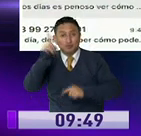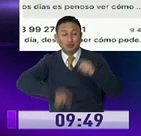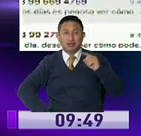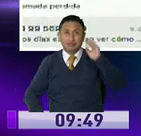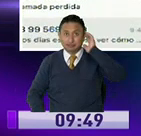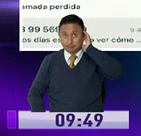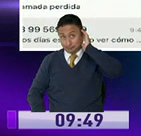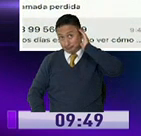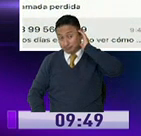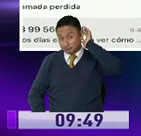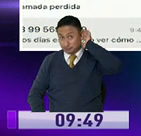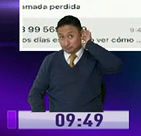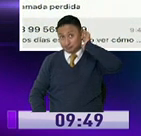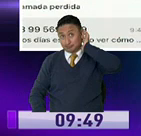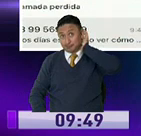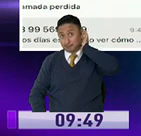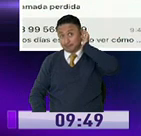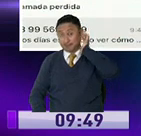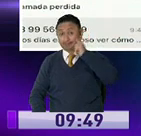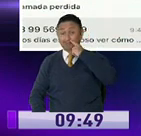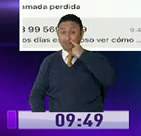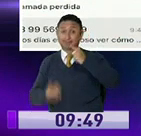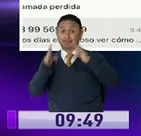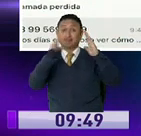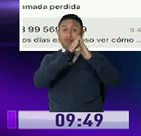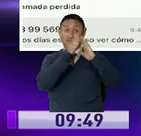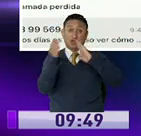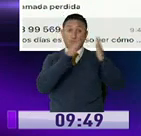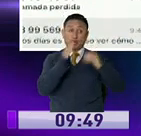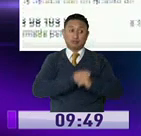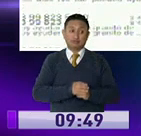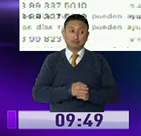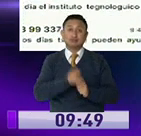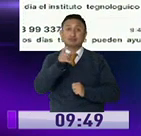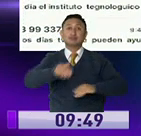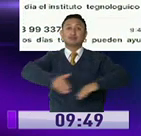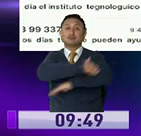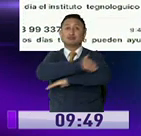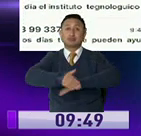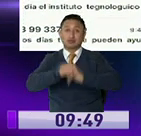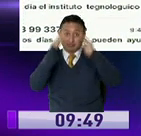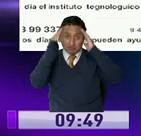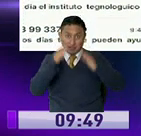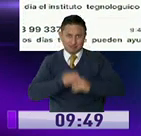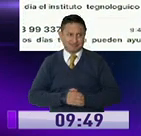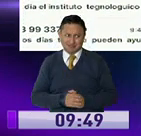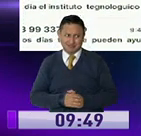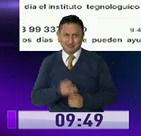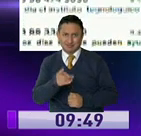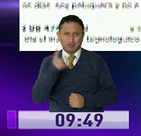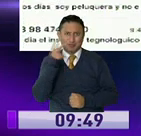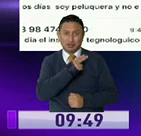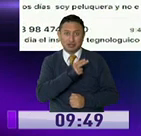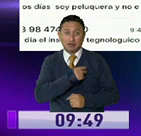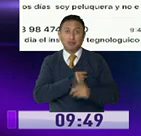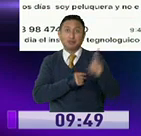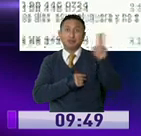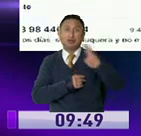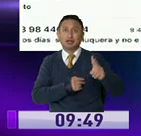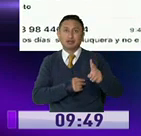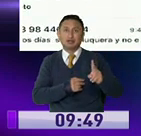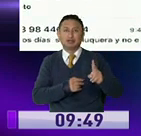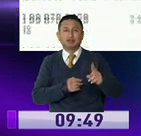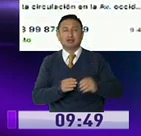días, es penoso ver cómo mienten con respecto a los albergues. Resulta que a los mendigos ecuatorianos no le prestan atención. ¿Priorizan a venezolanos? No es